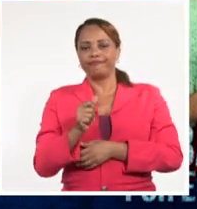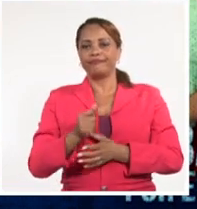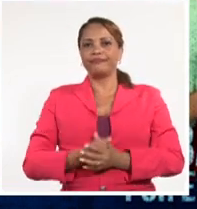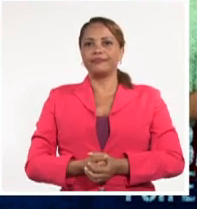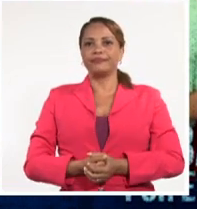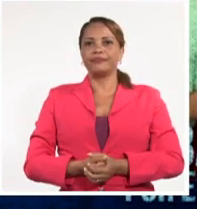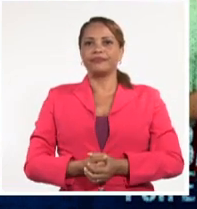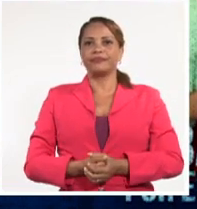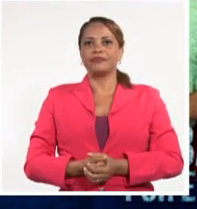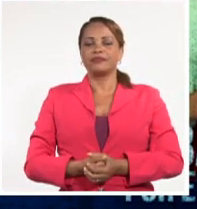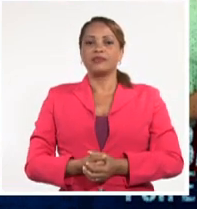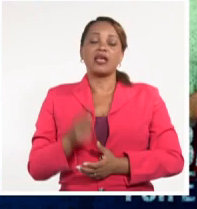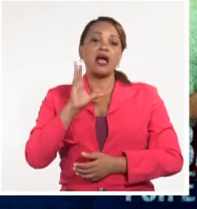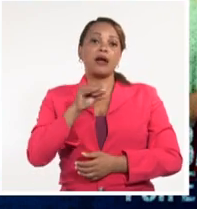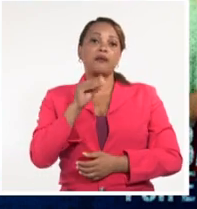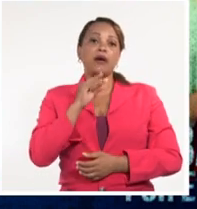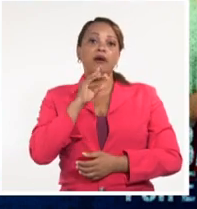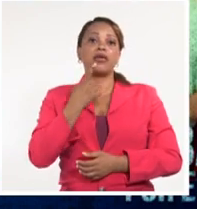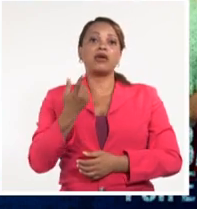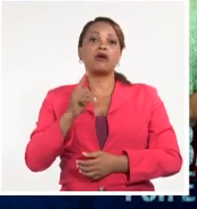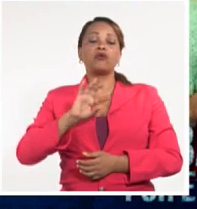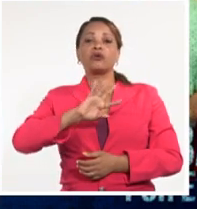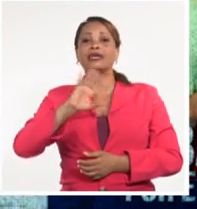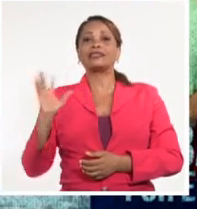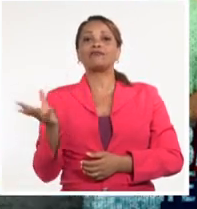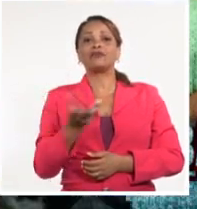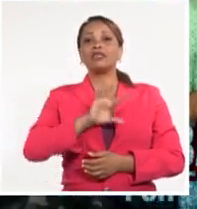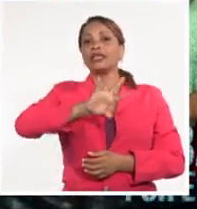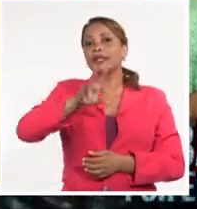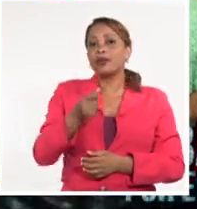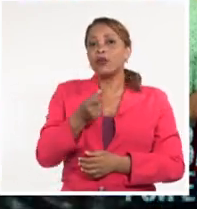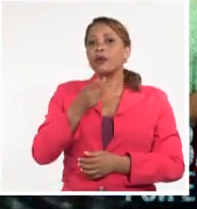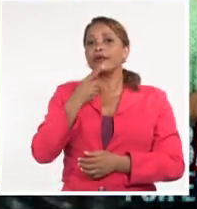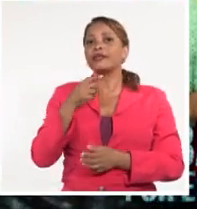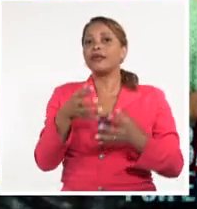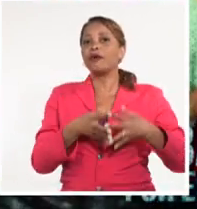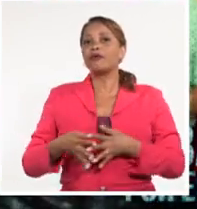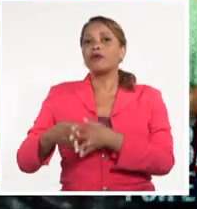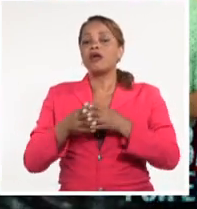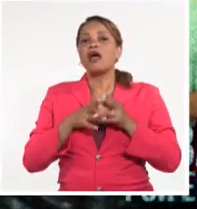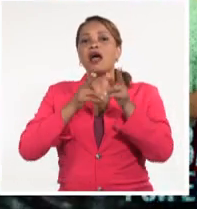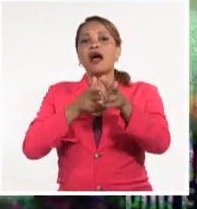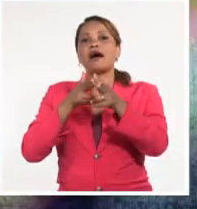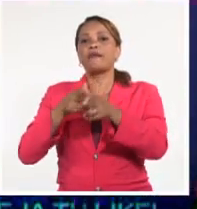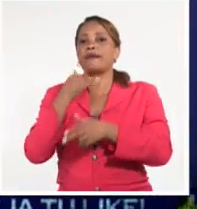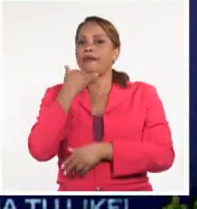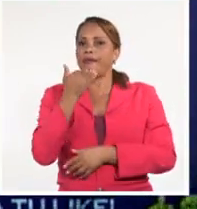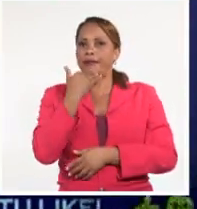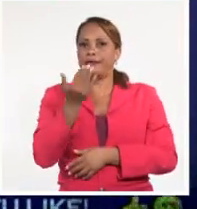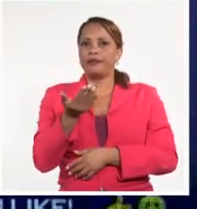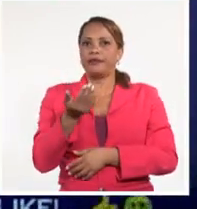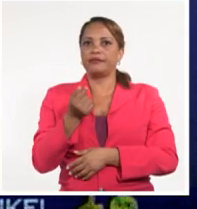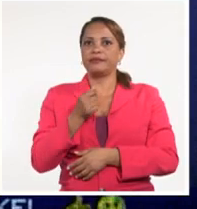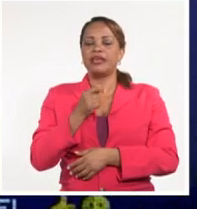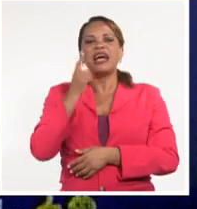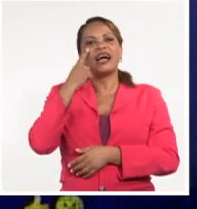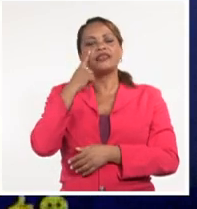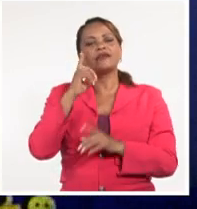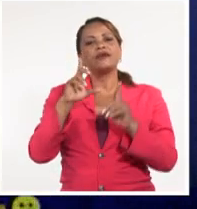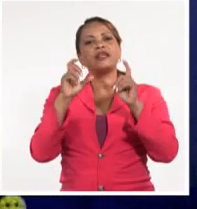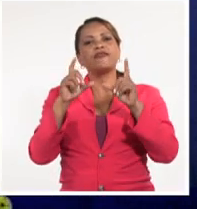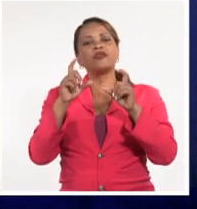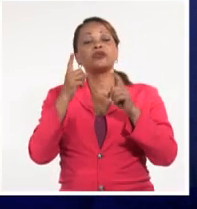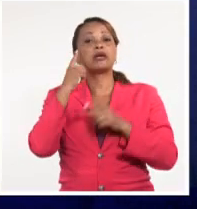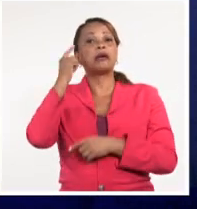que hablaba de un decomiso en Estados Unidos de armas de la policía. Le sale la imagen que